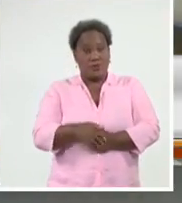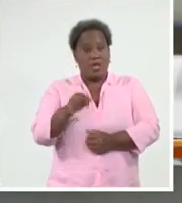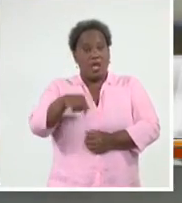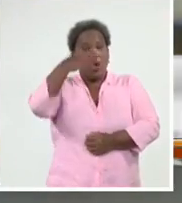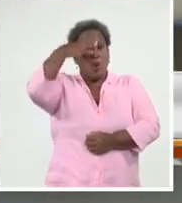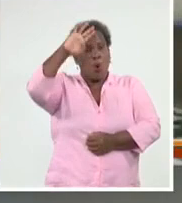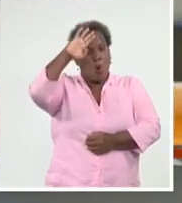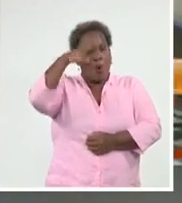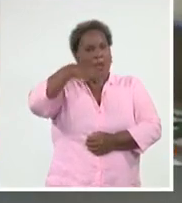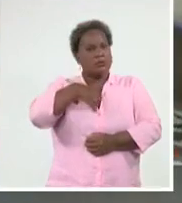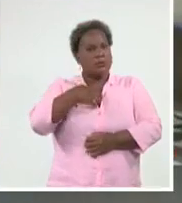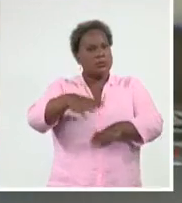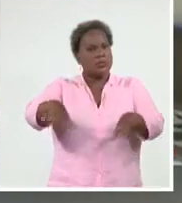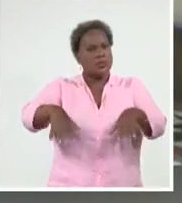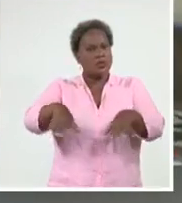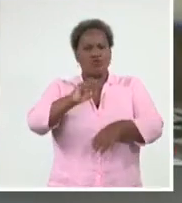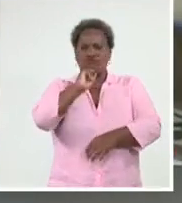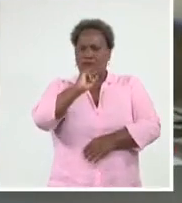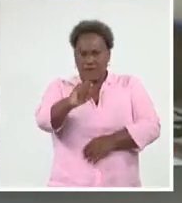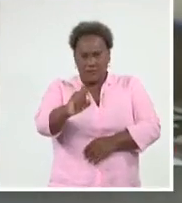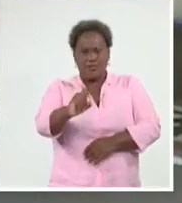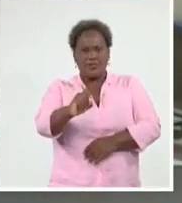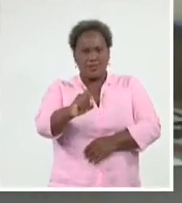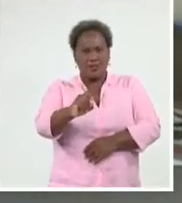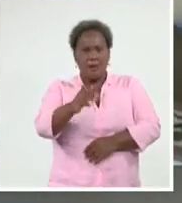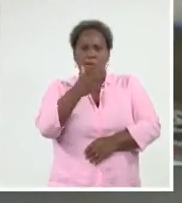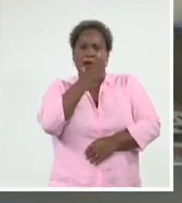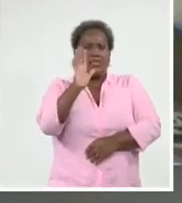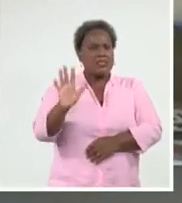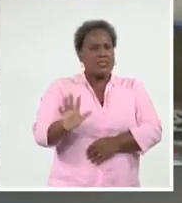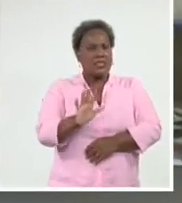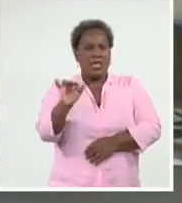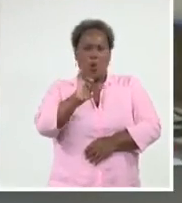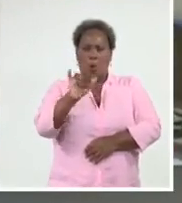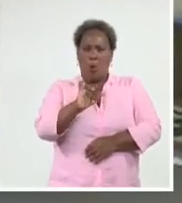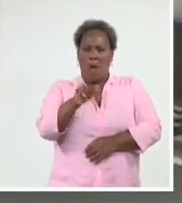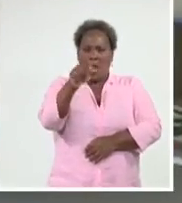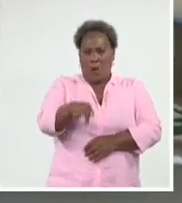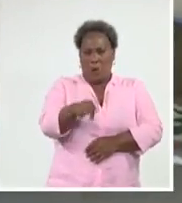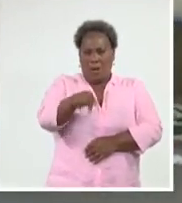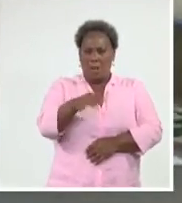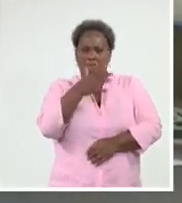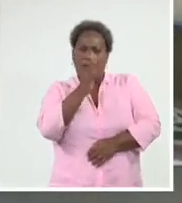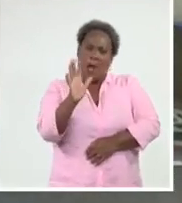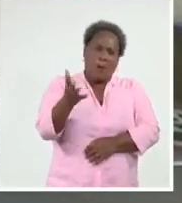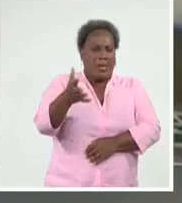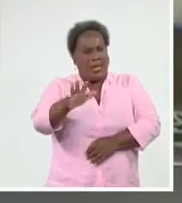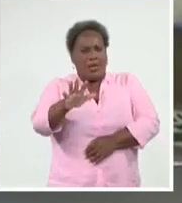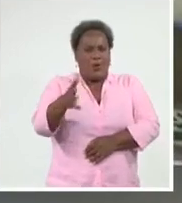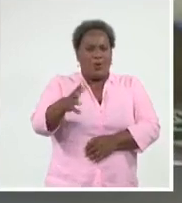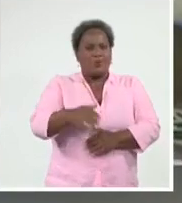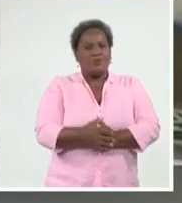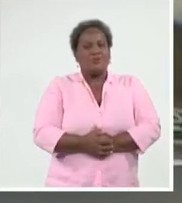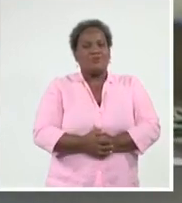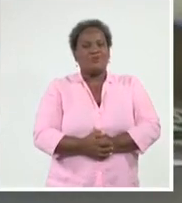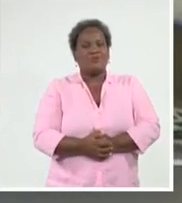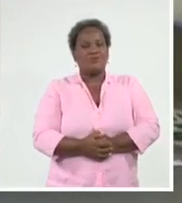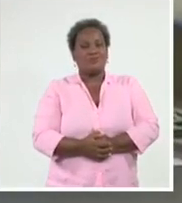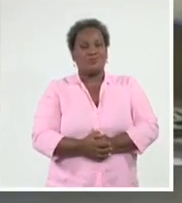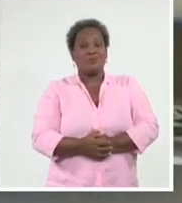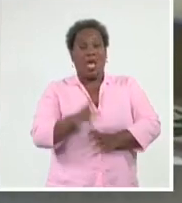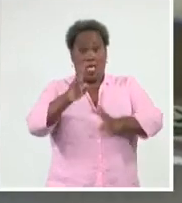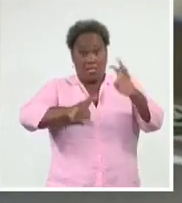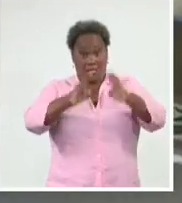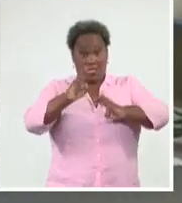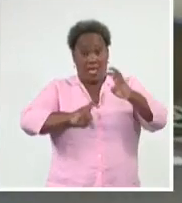en una situación bastante difícil, un poco parecida a la que tenemos en estos momentos hoy. El taller